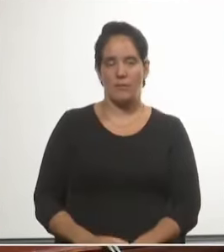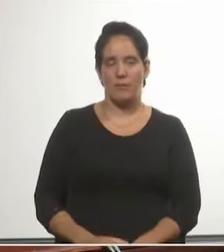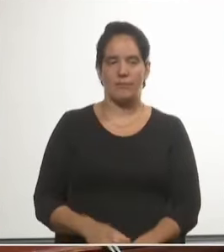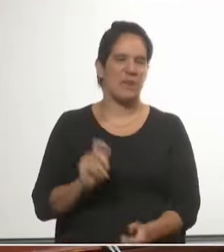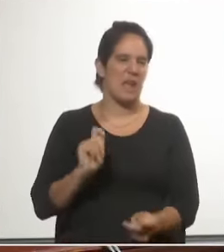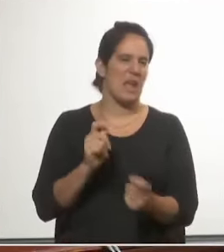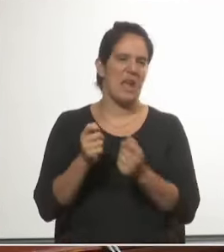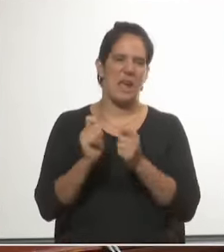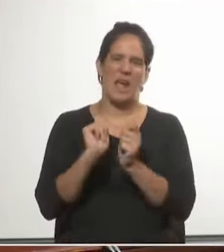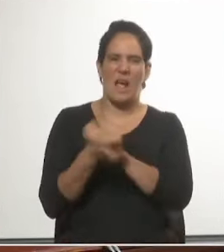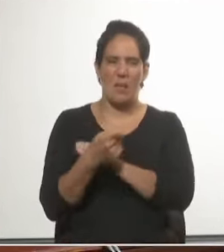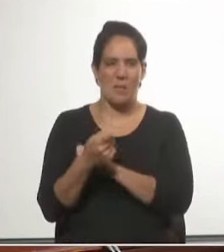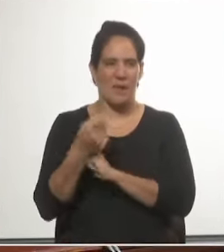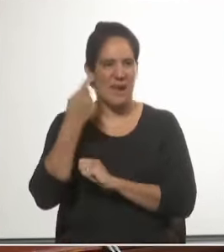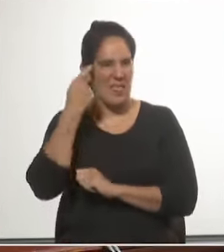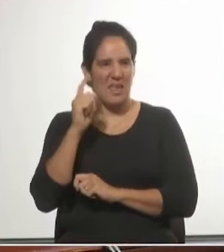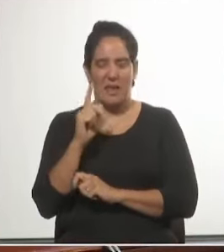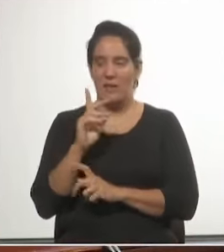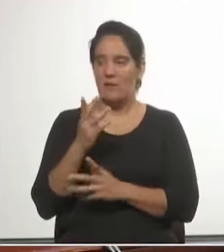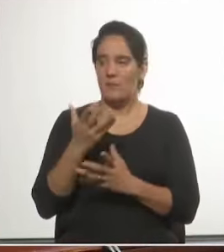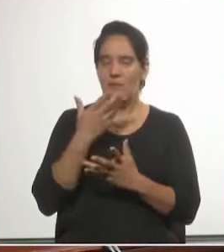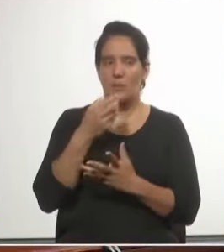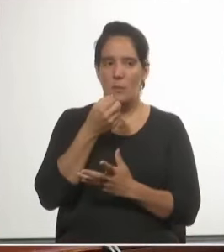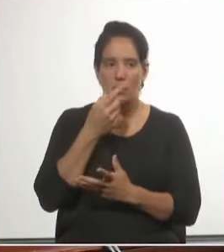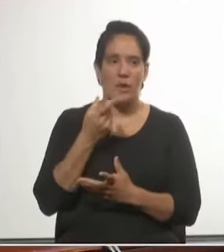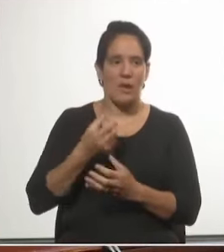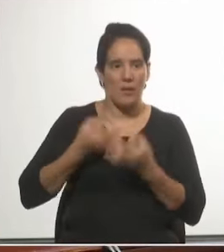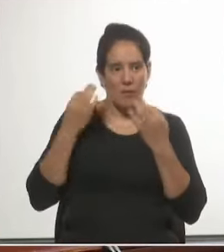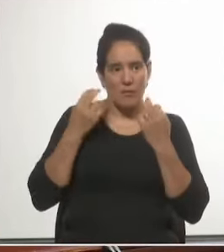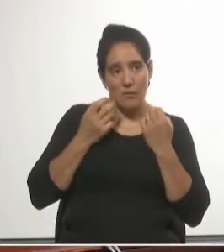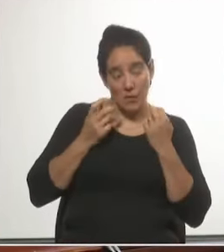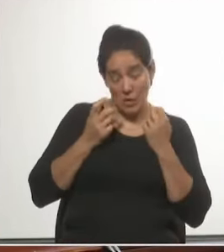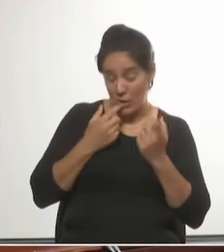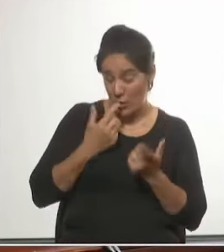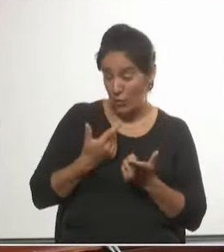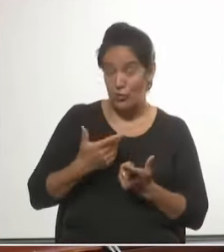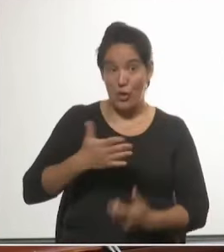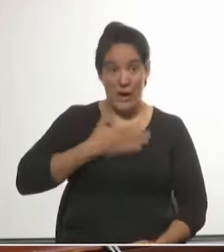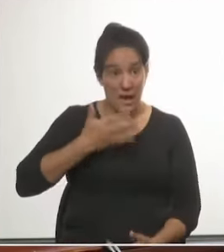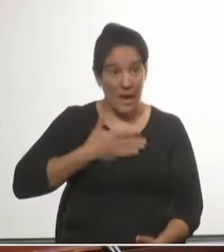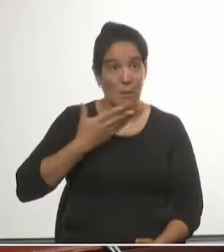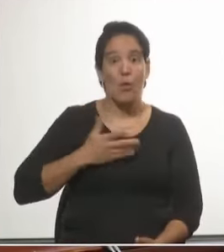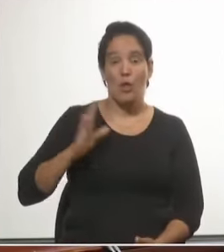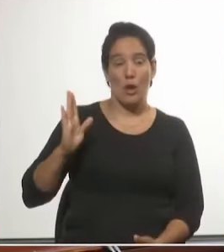que hacen que los legítimos reclamos de las mujeres que yo acompaño,